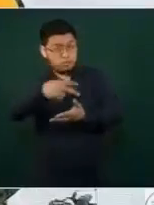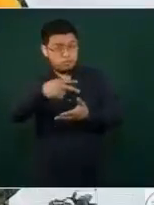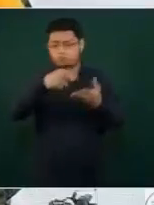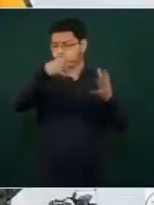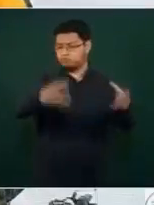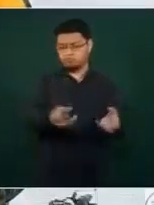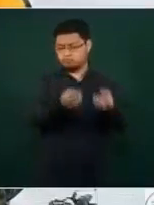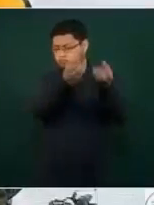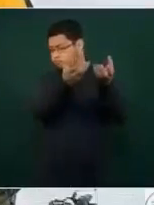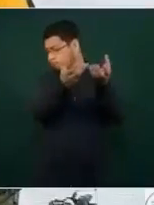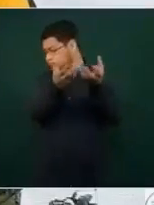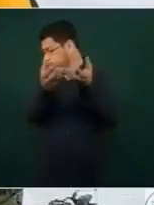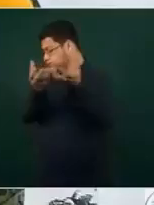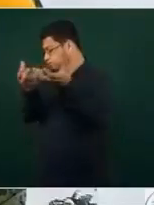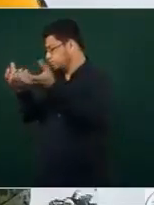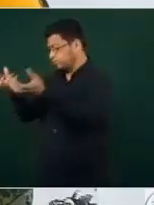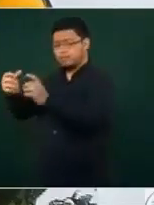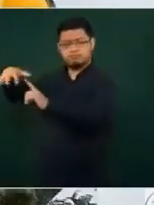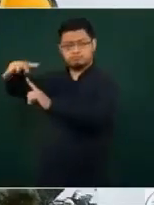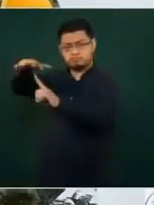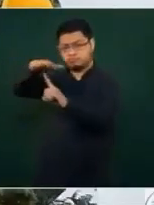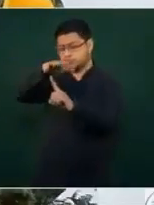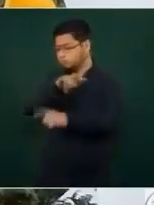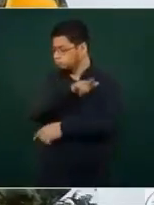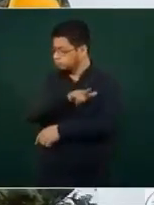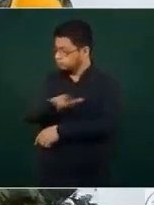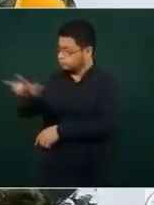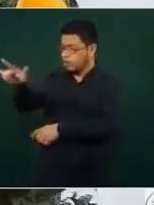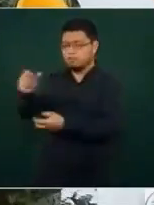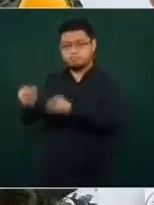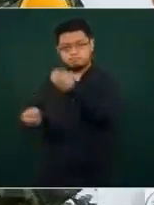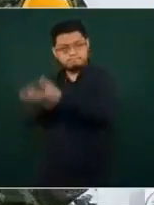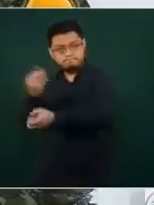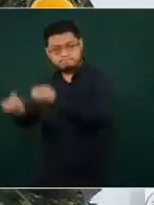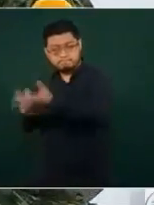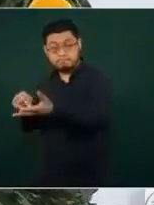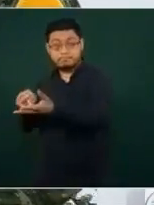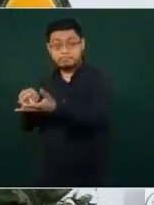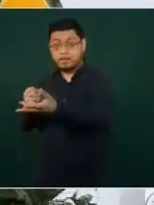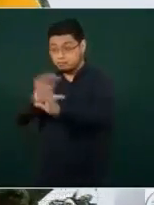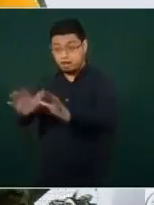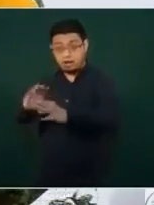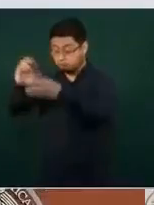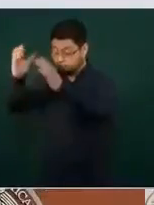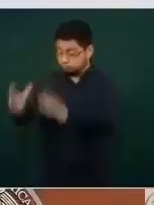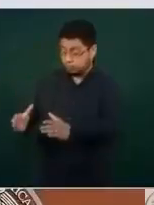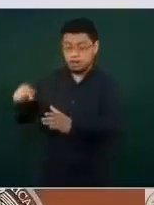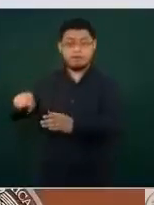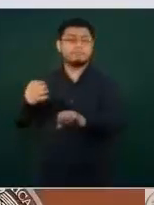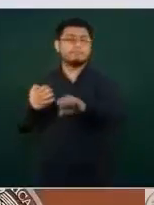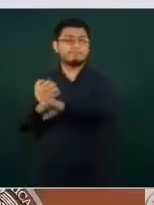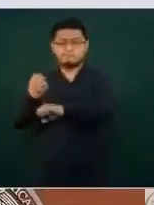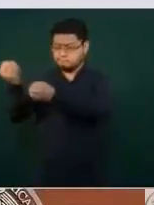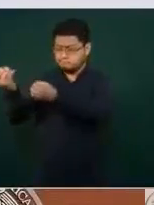estados todas las vacunas que se tienen que distribuir. Una vez que llegan a cada uno de los estados, se